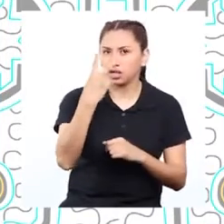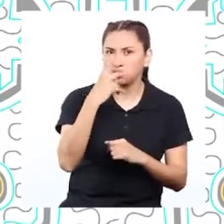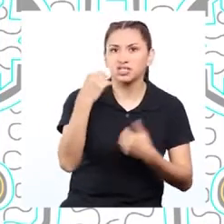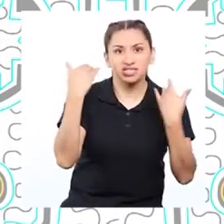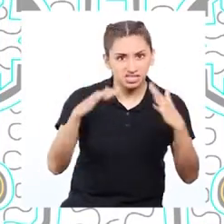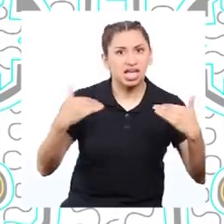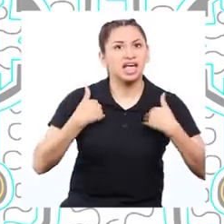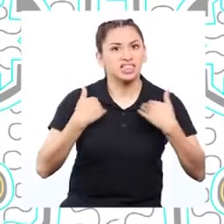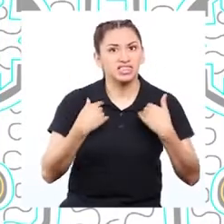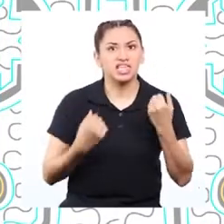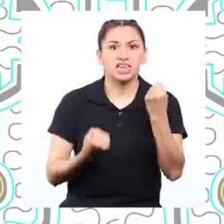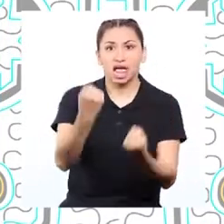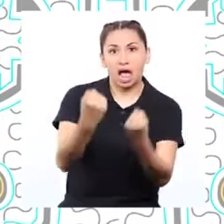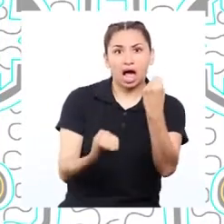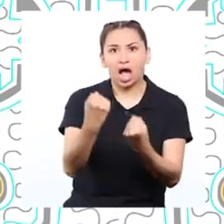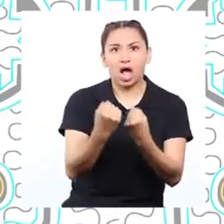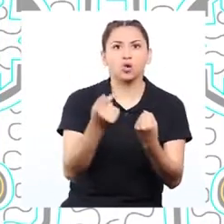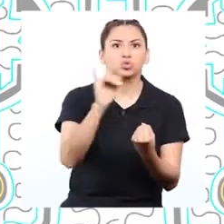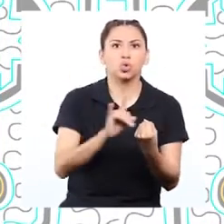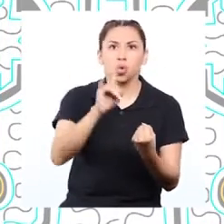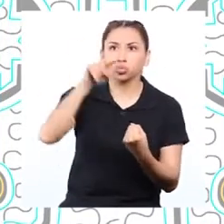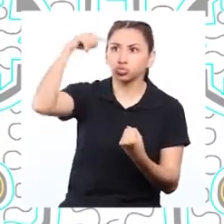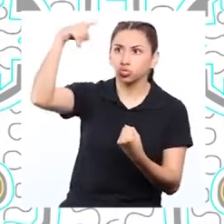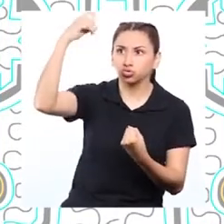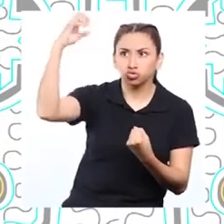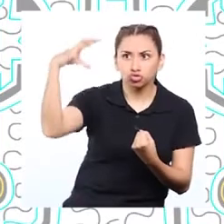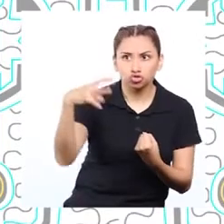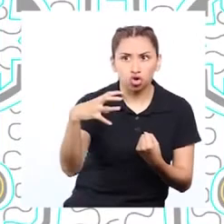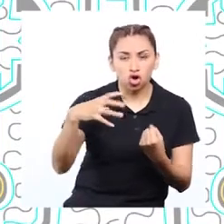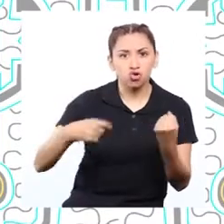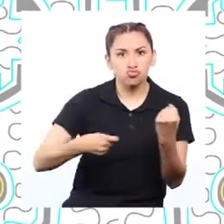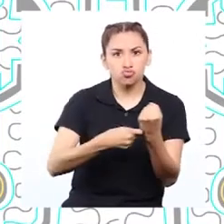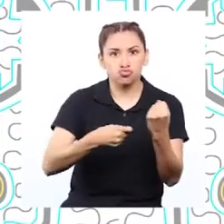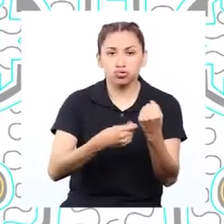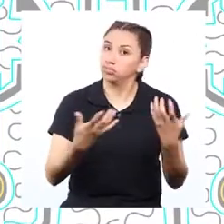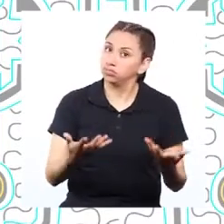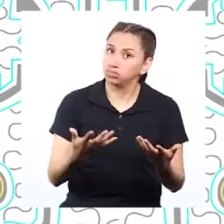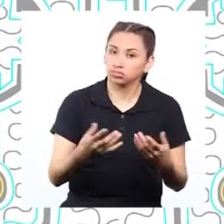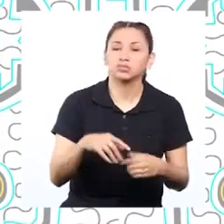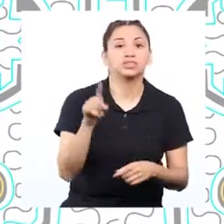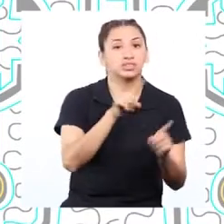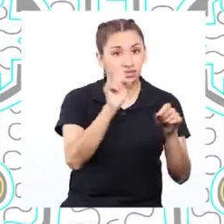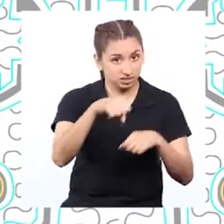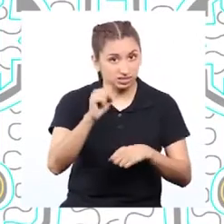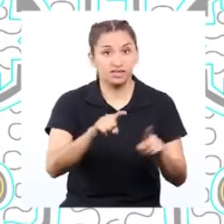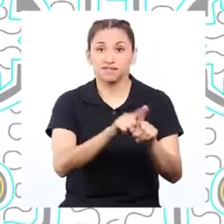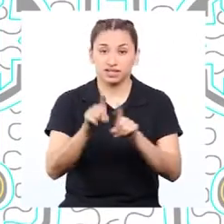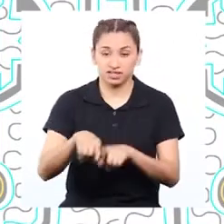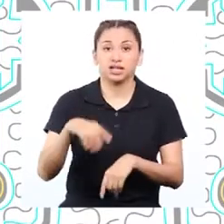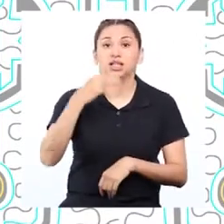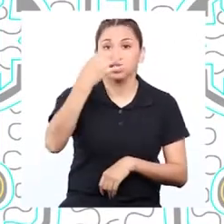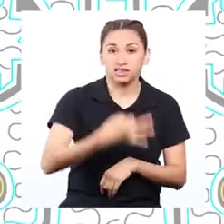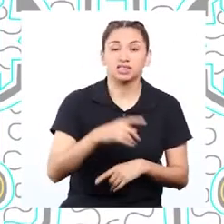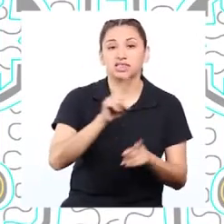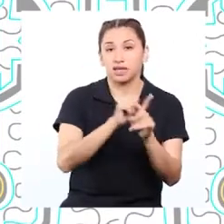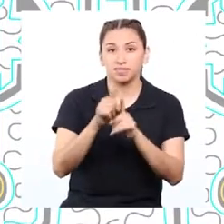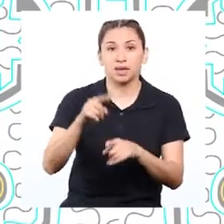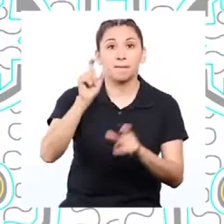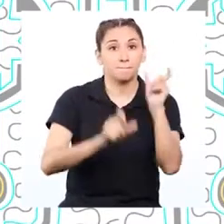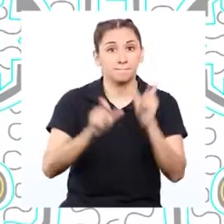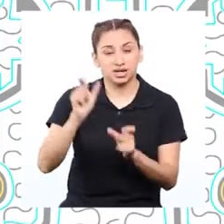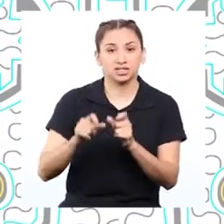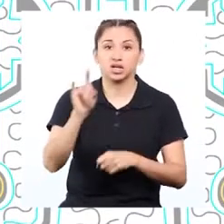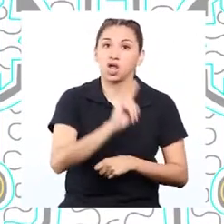usando autos que funcionan con energía solar. Es cierto. También hay personas que